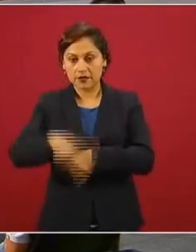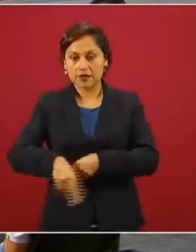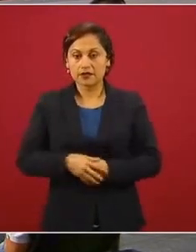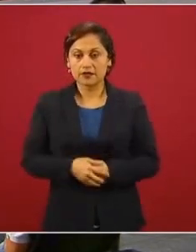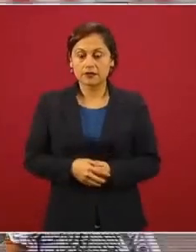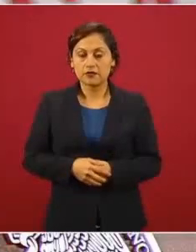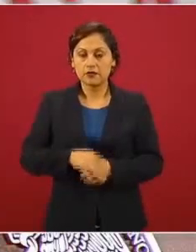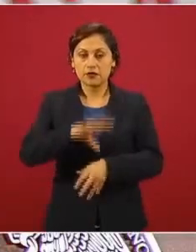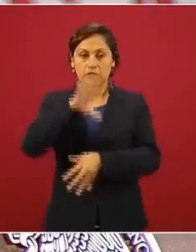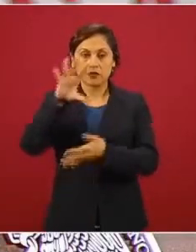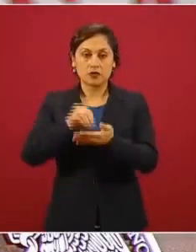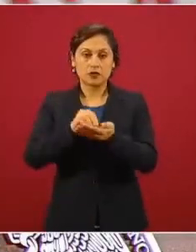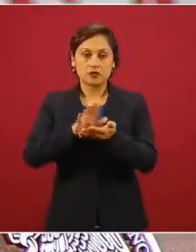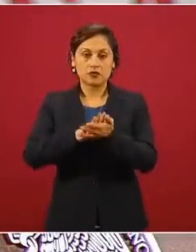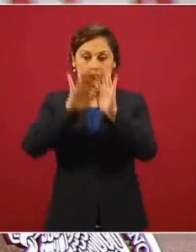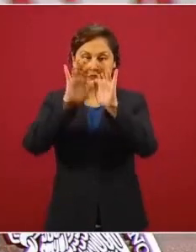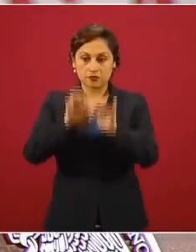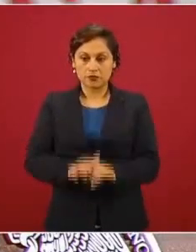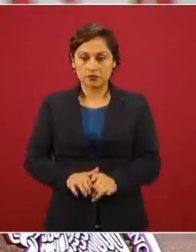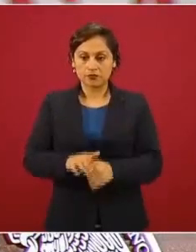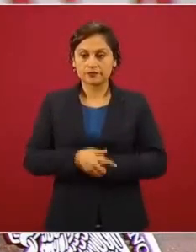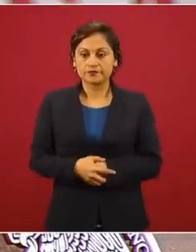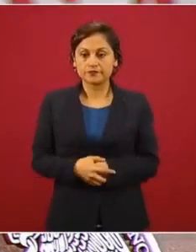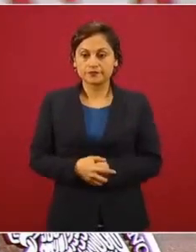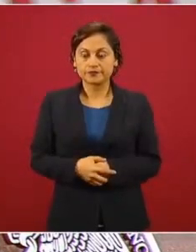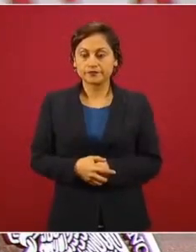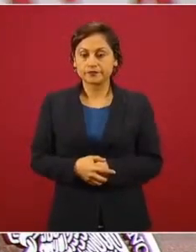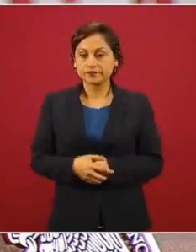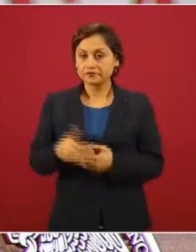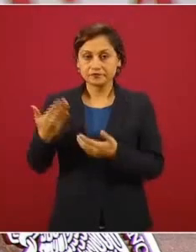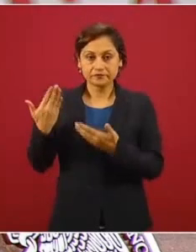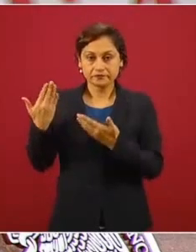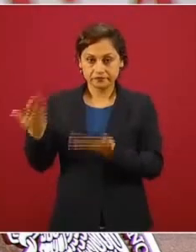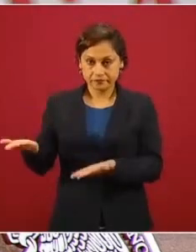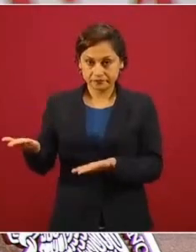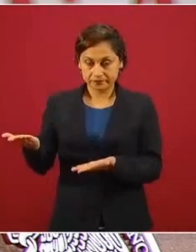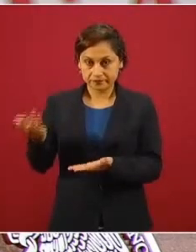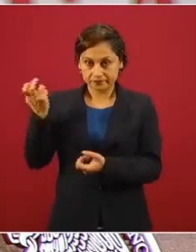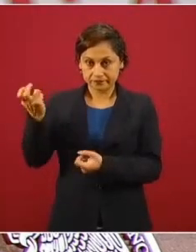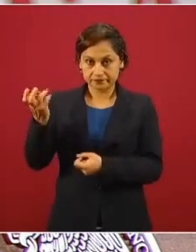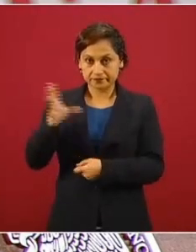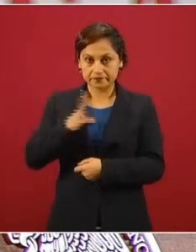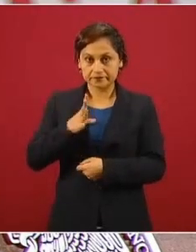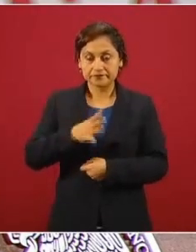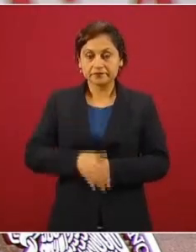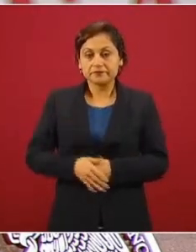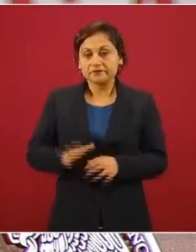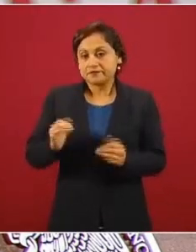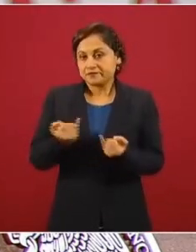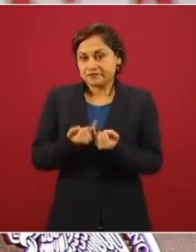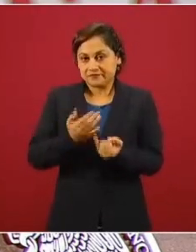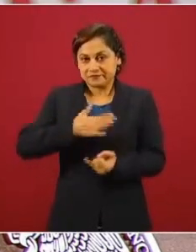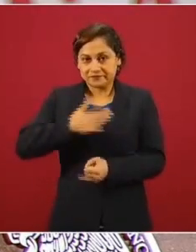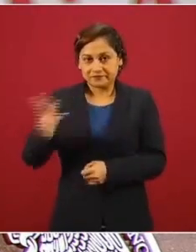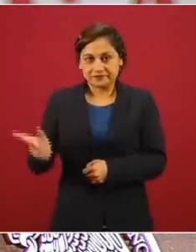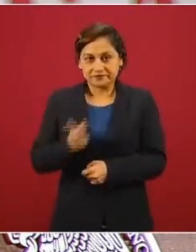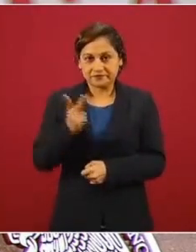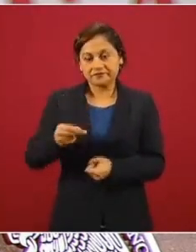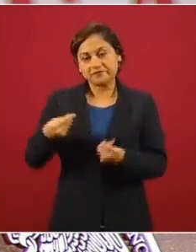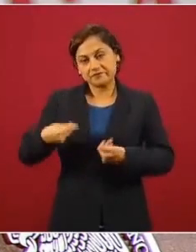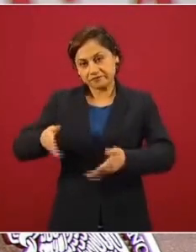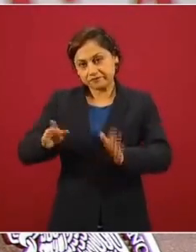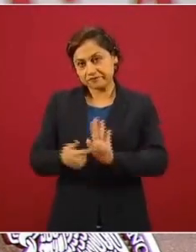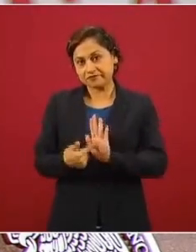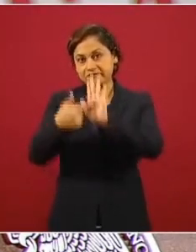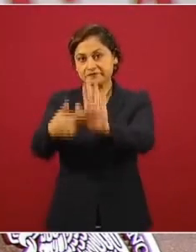Ese es todo lo que dice el documento de la estrategia del bloque opositor. Ahí ahí, como dicen en mi pueblo, ahí queda eso, lo decía